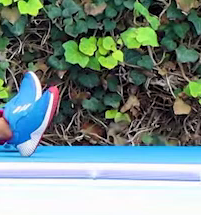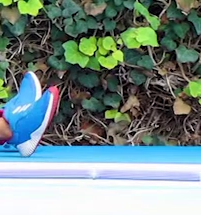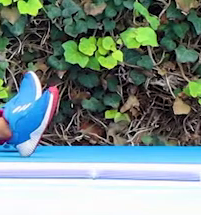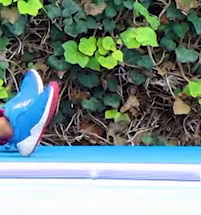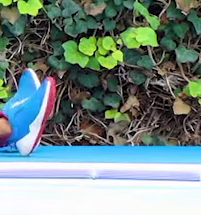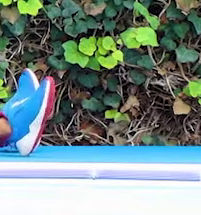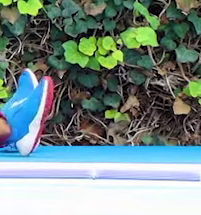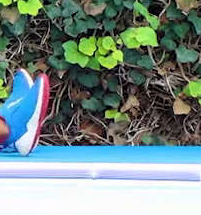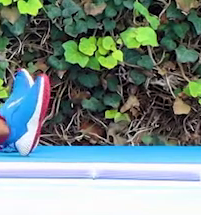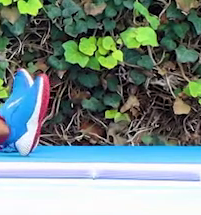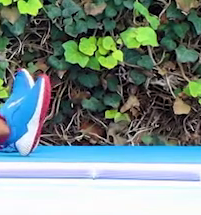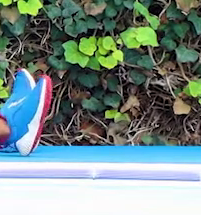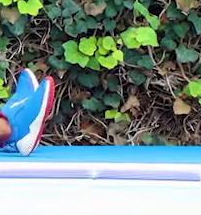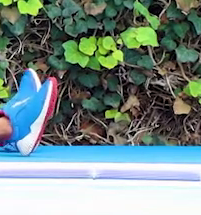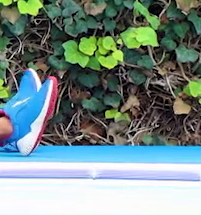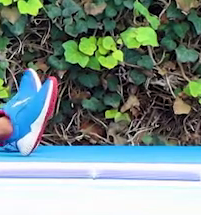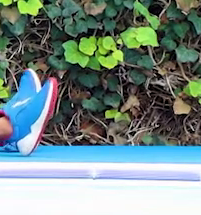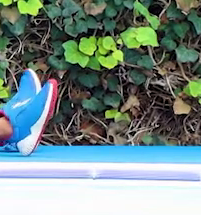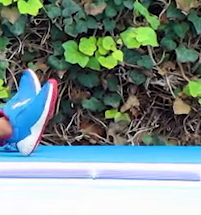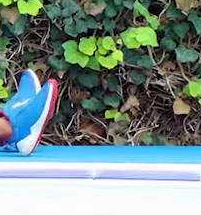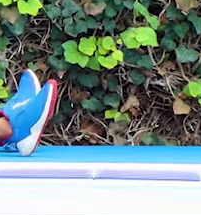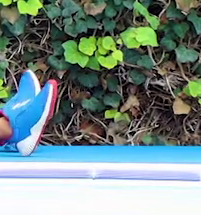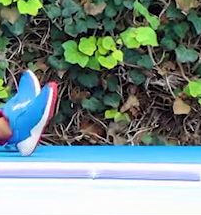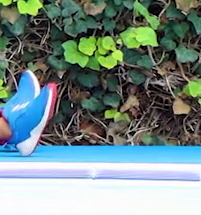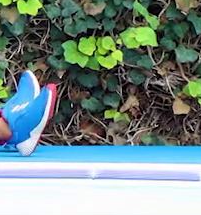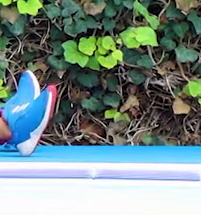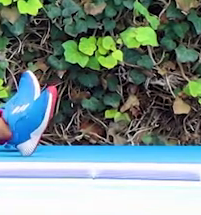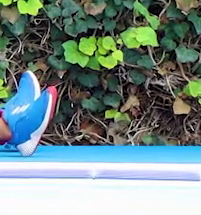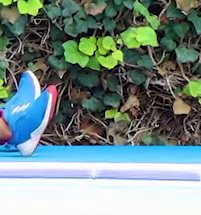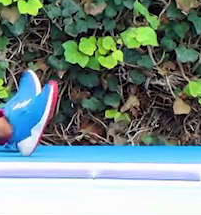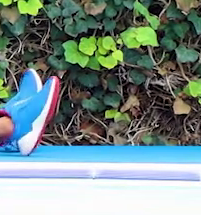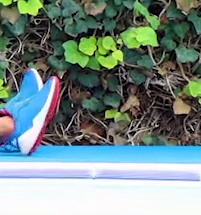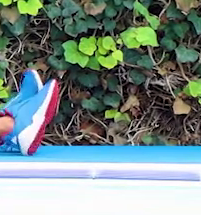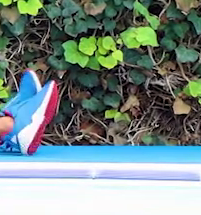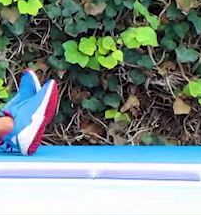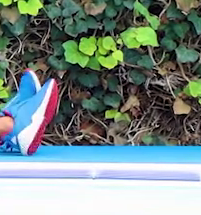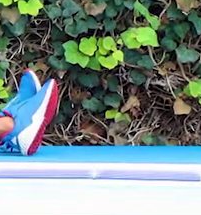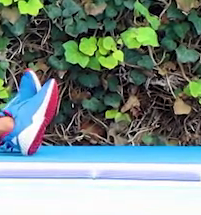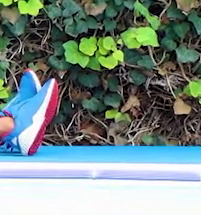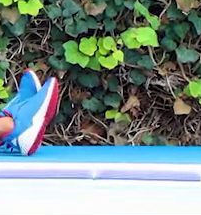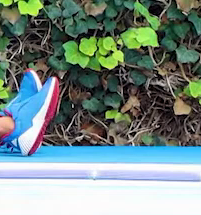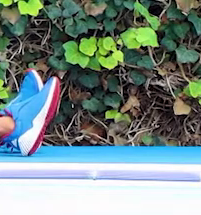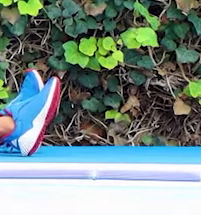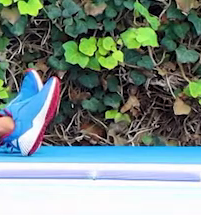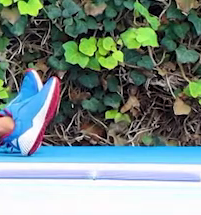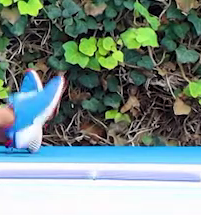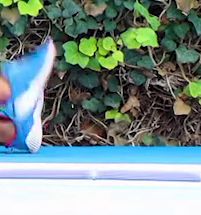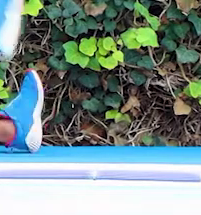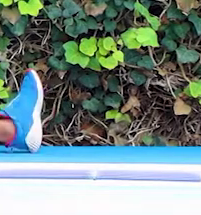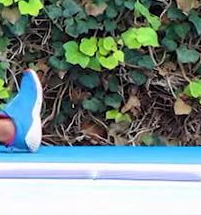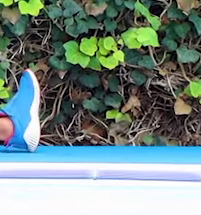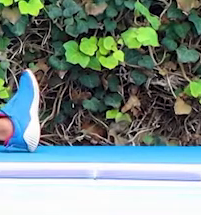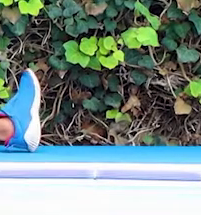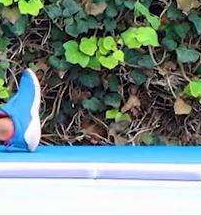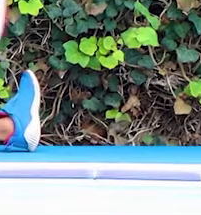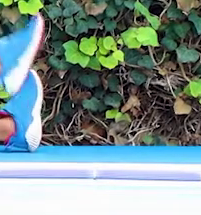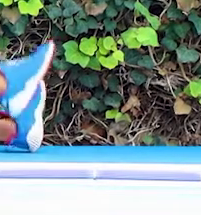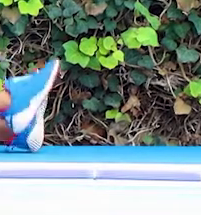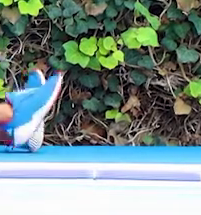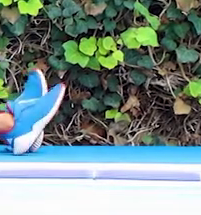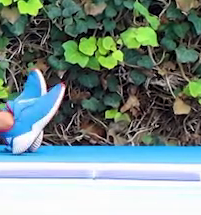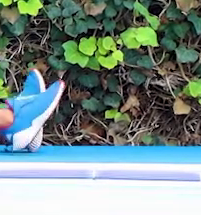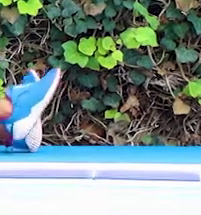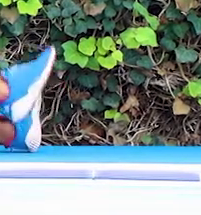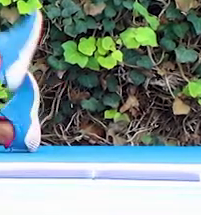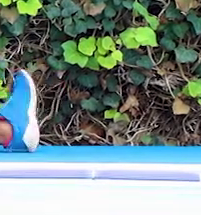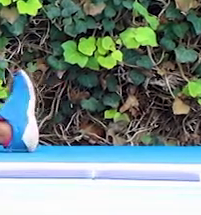Volvemos a respirar y nos preparamos para hacer otra vez el ejercicio. Levantamos pie, pierna derecha. Una,